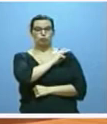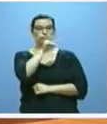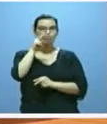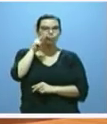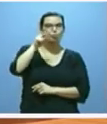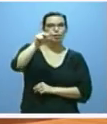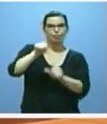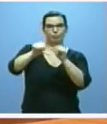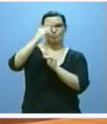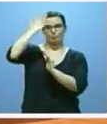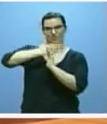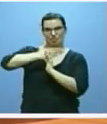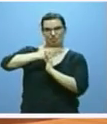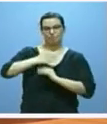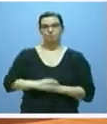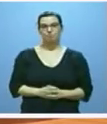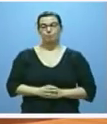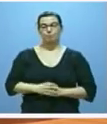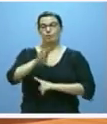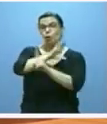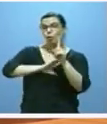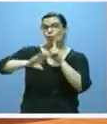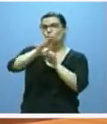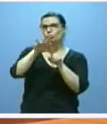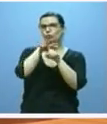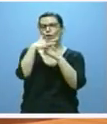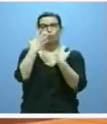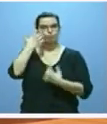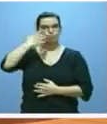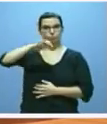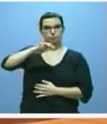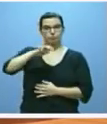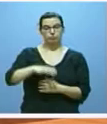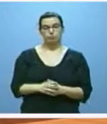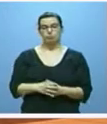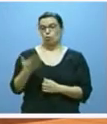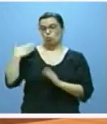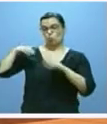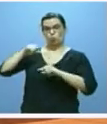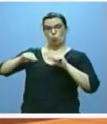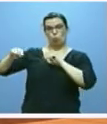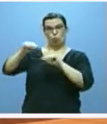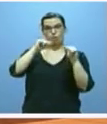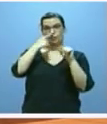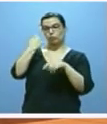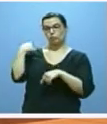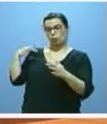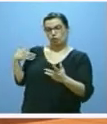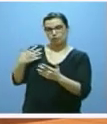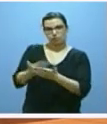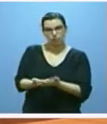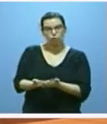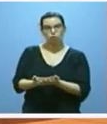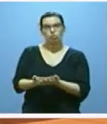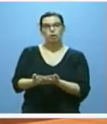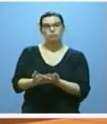dos próximos, en un contexto singular que en el año transcurrido desde el anterior debate nos ha obligado a convivir